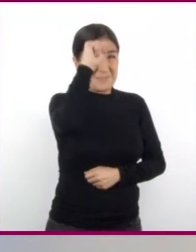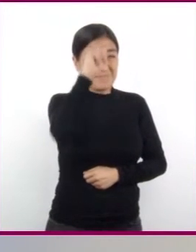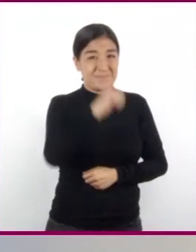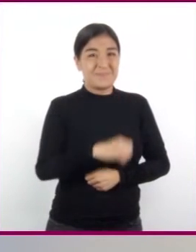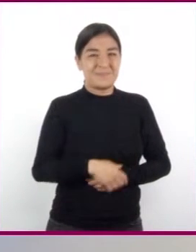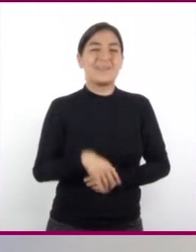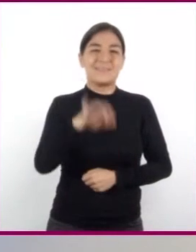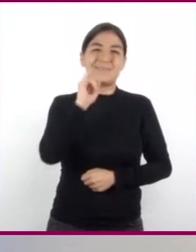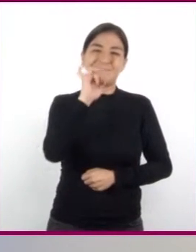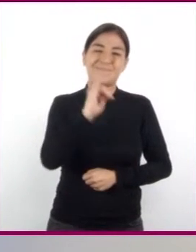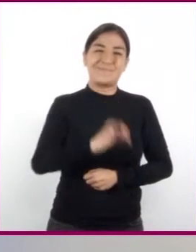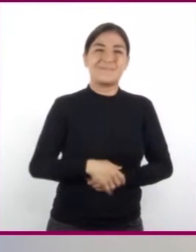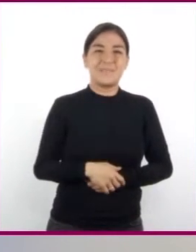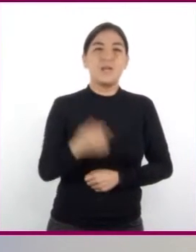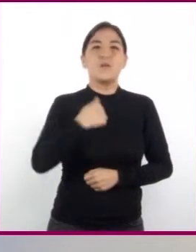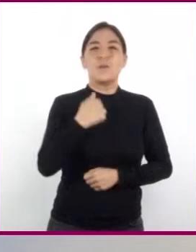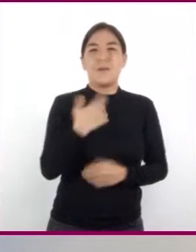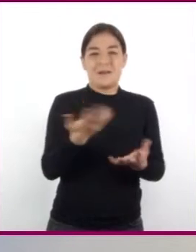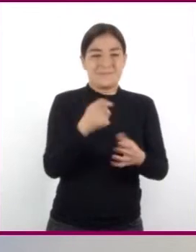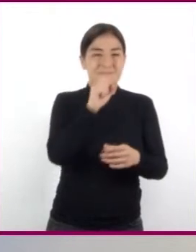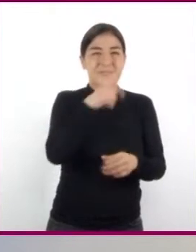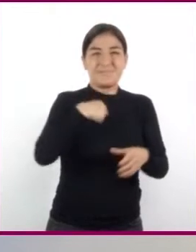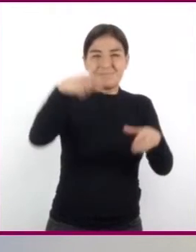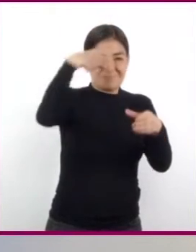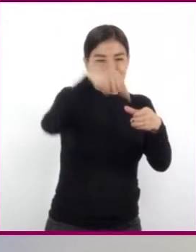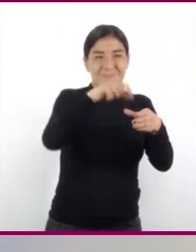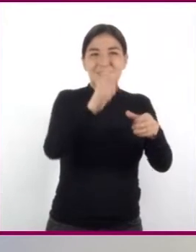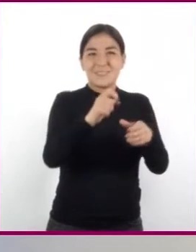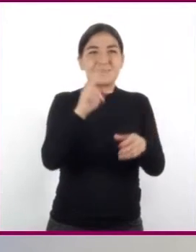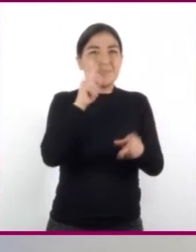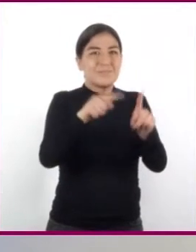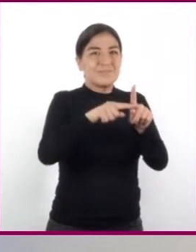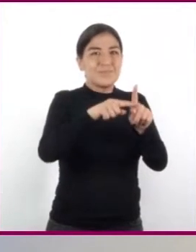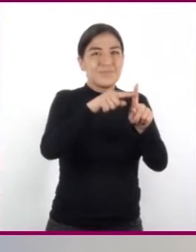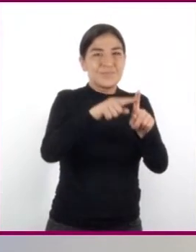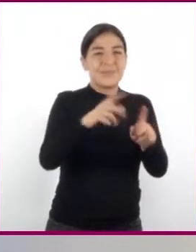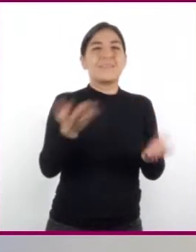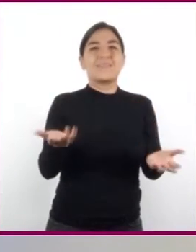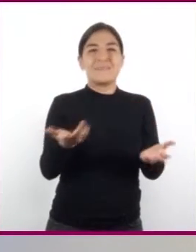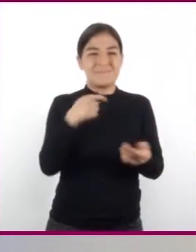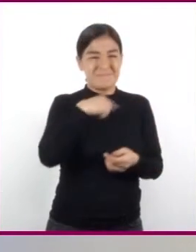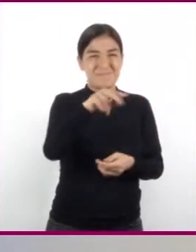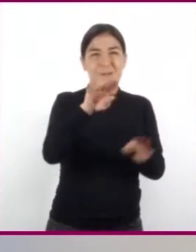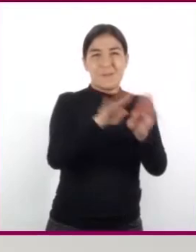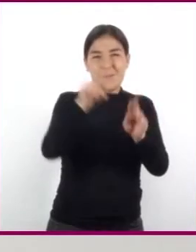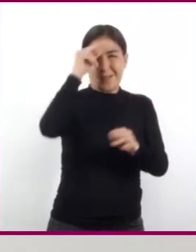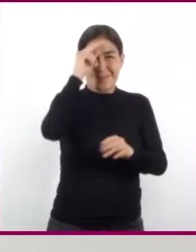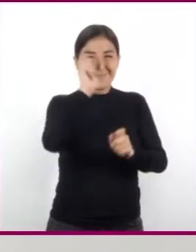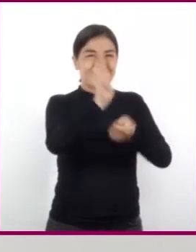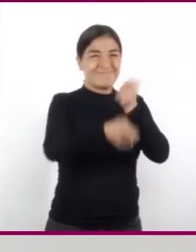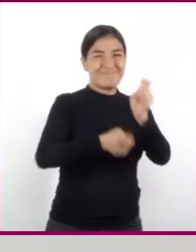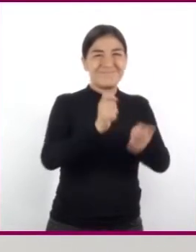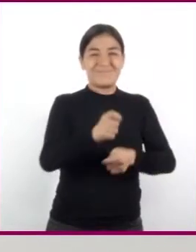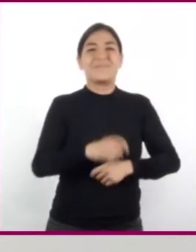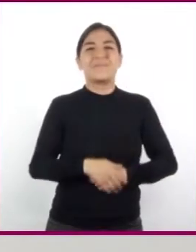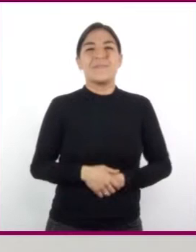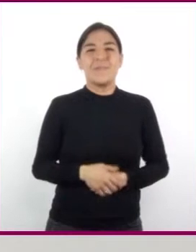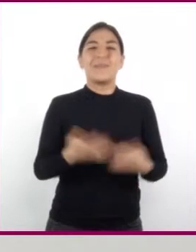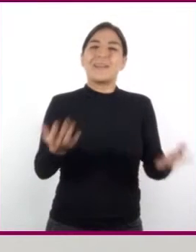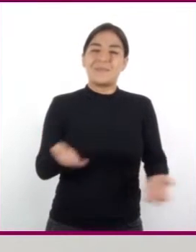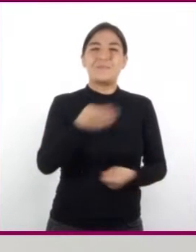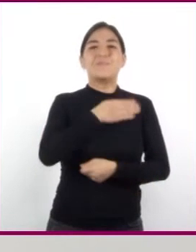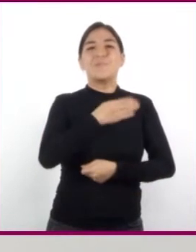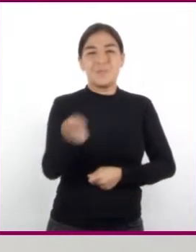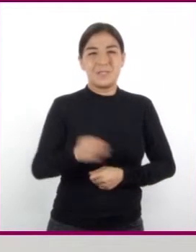Sí, sí, sí, sí. Yo mismo tomé la temperatura e hice esas inteligentísimas deducciones. Bueno,